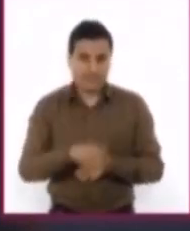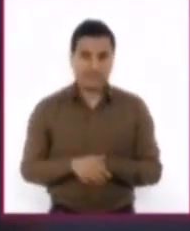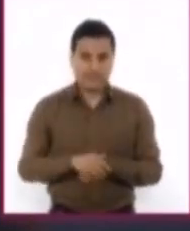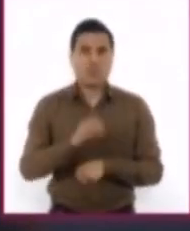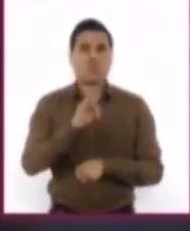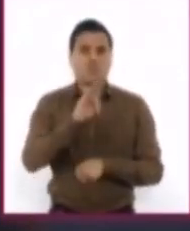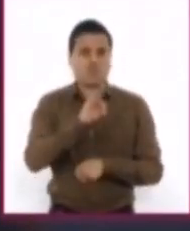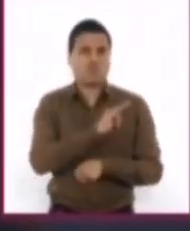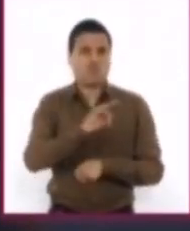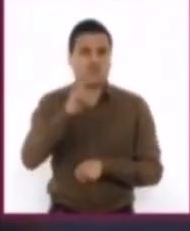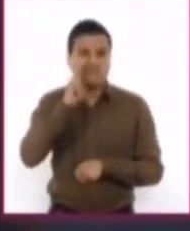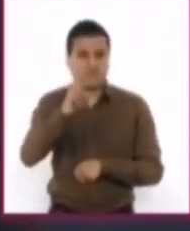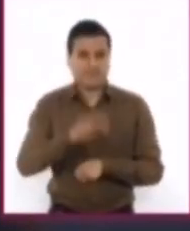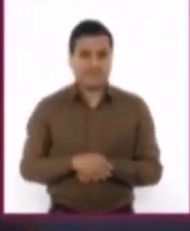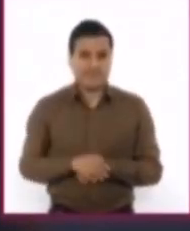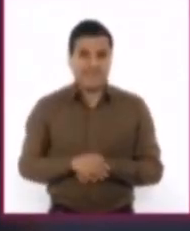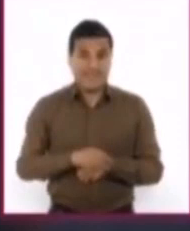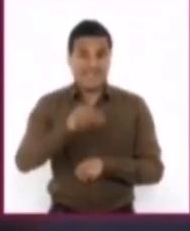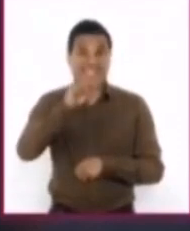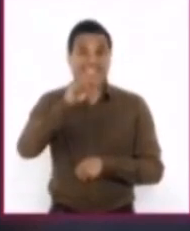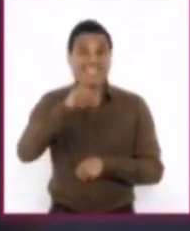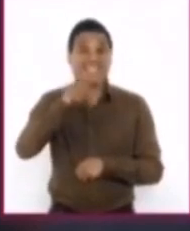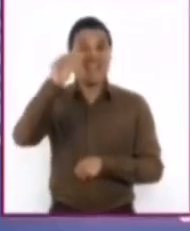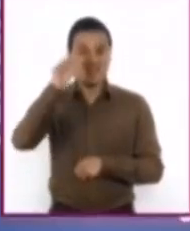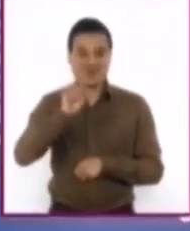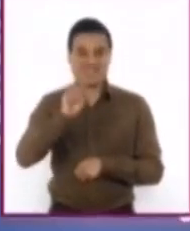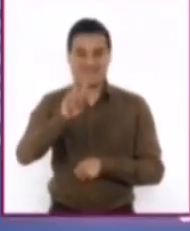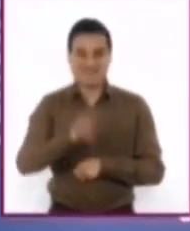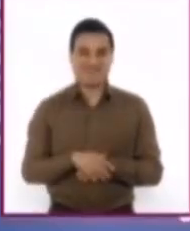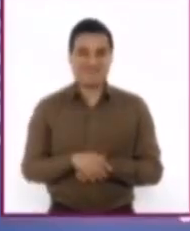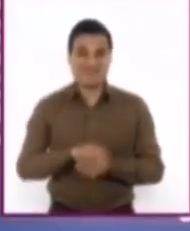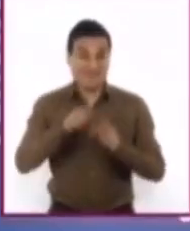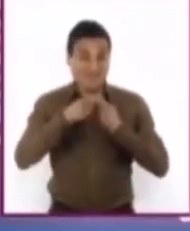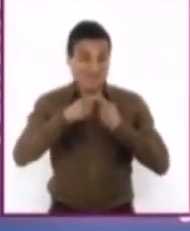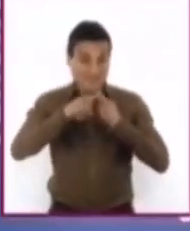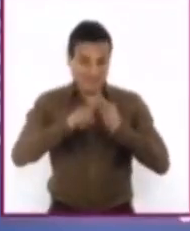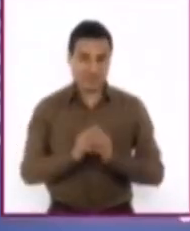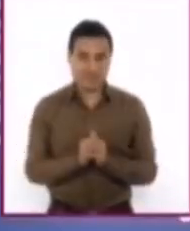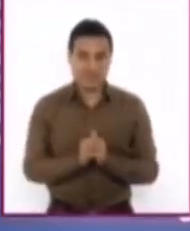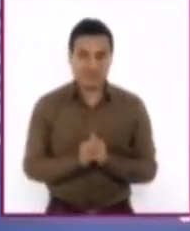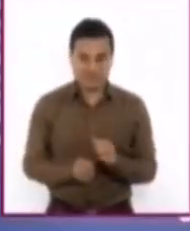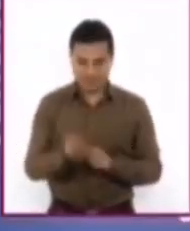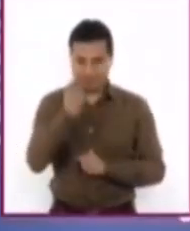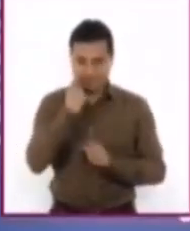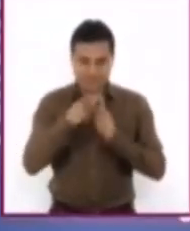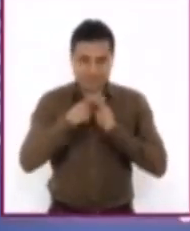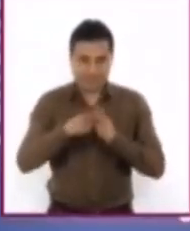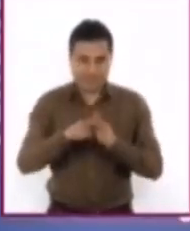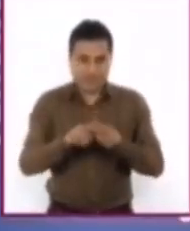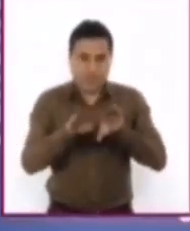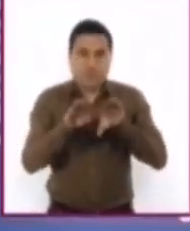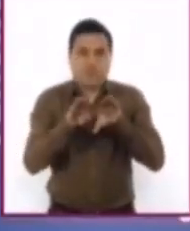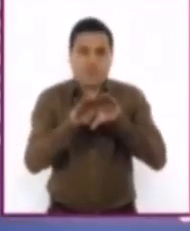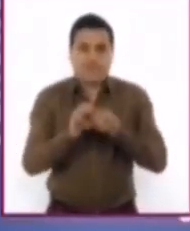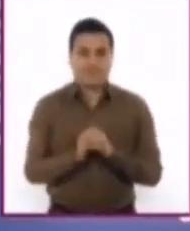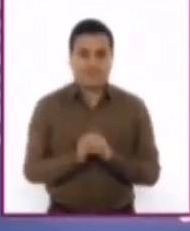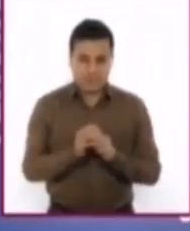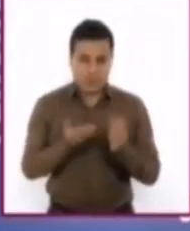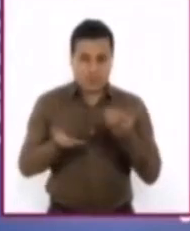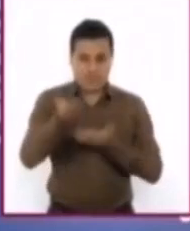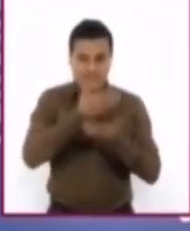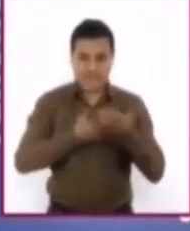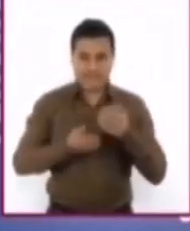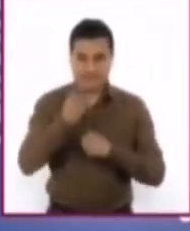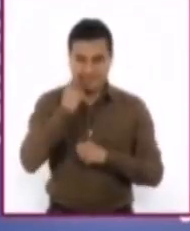repetición es por la señal de Ingenio TV. ¡Iniciamos! Para dar inicio a nuestra sesión, quiero compartir con ustedes un